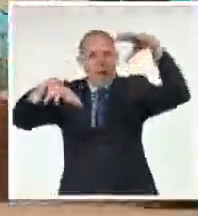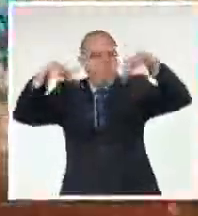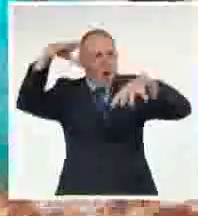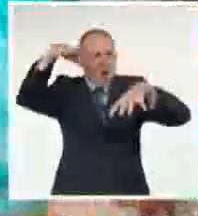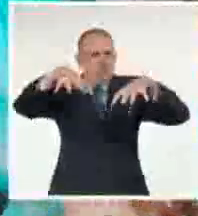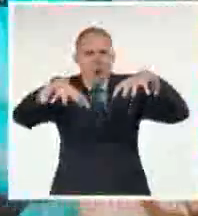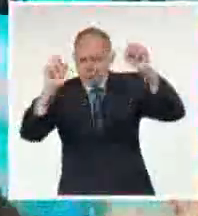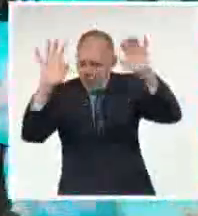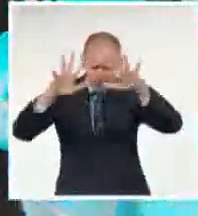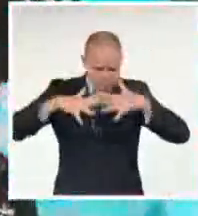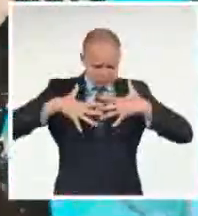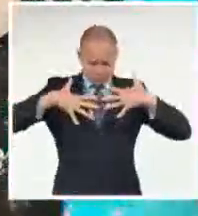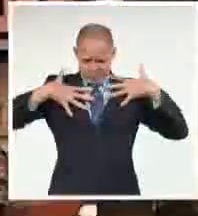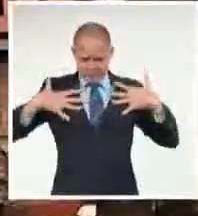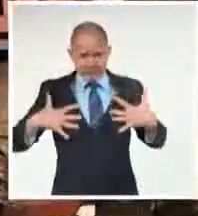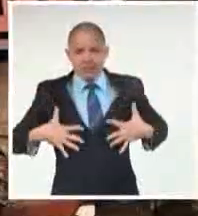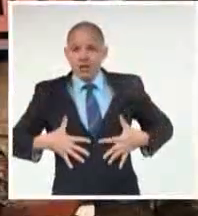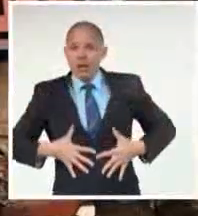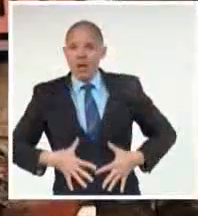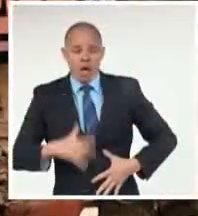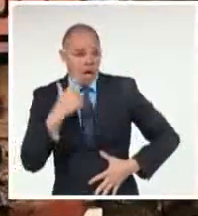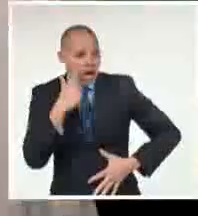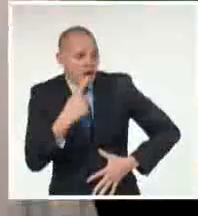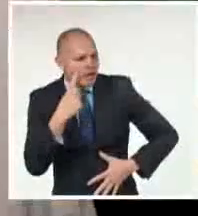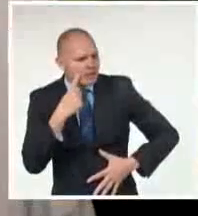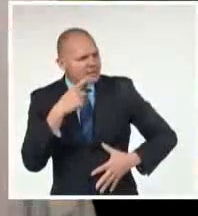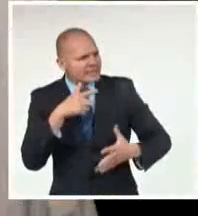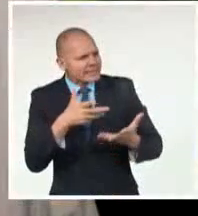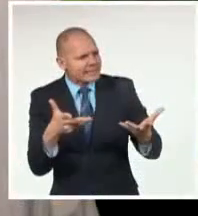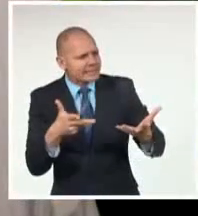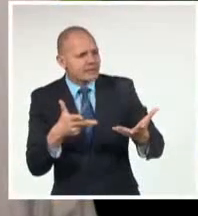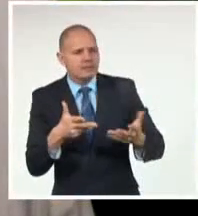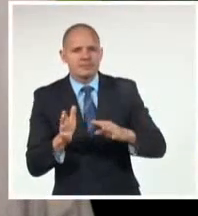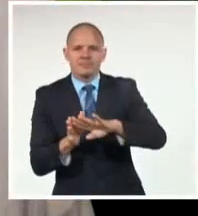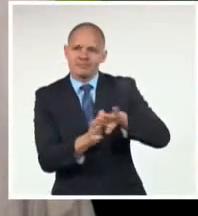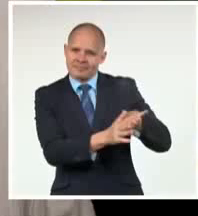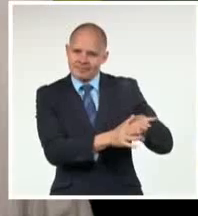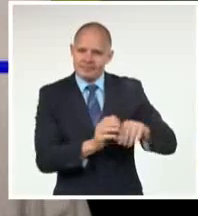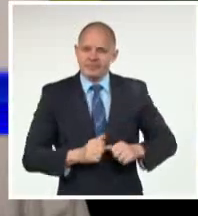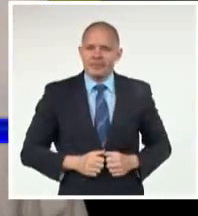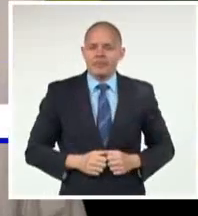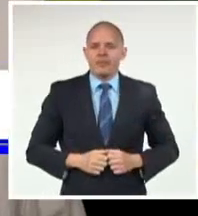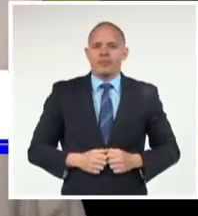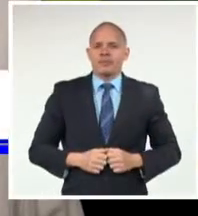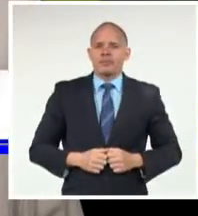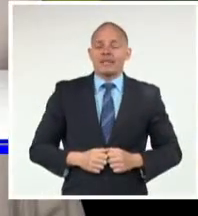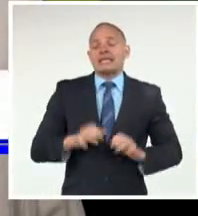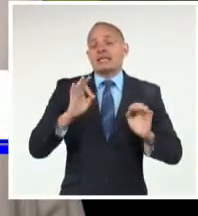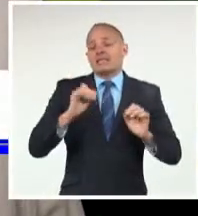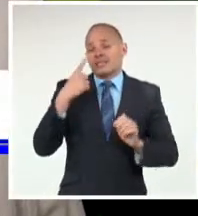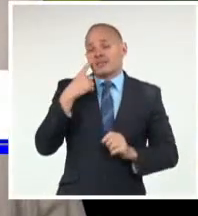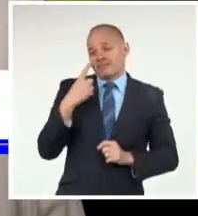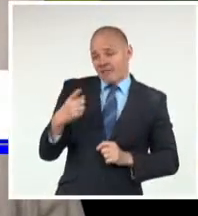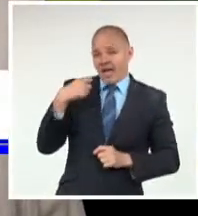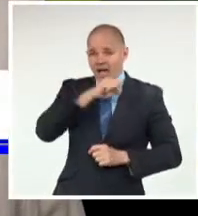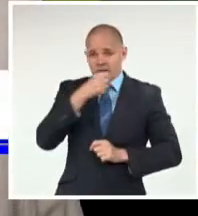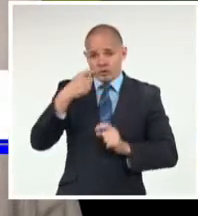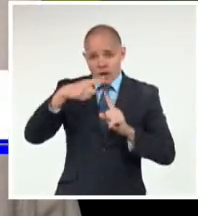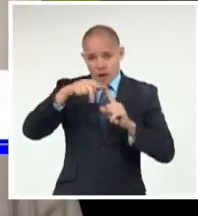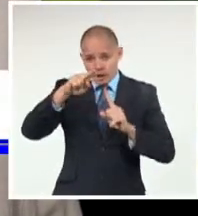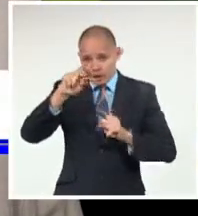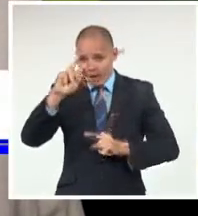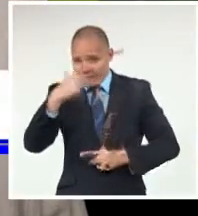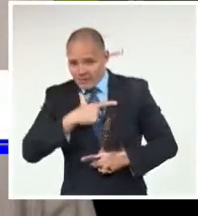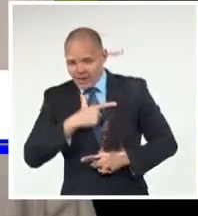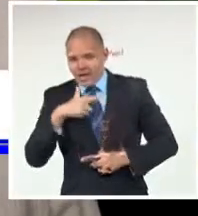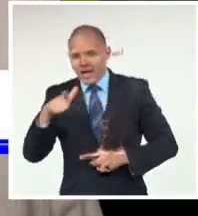salva y mata La trova Es algo Que ha estado Siempre Muy ligado A la vida A mi